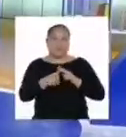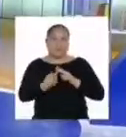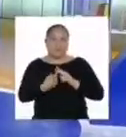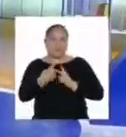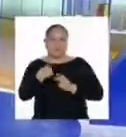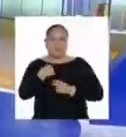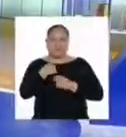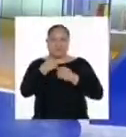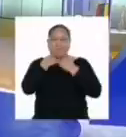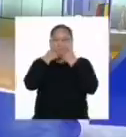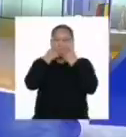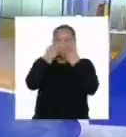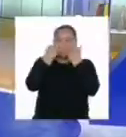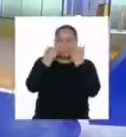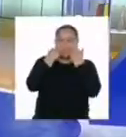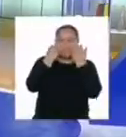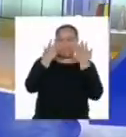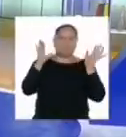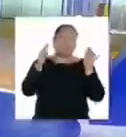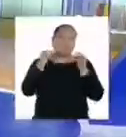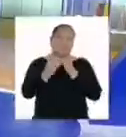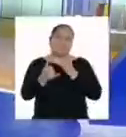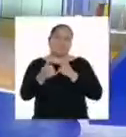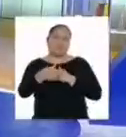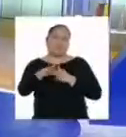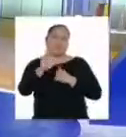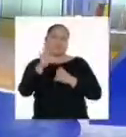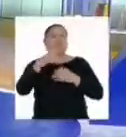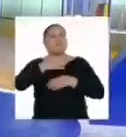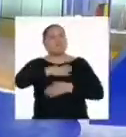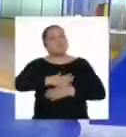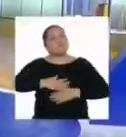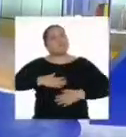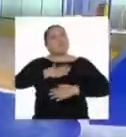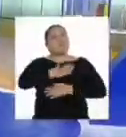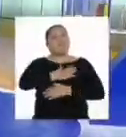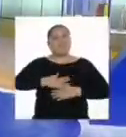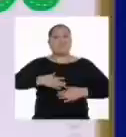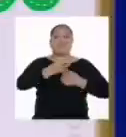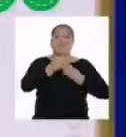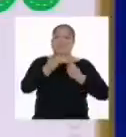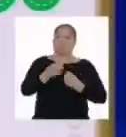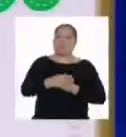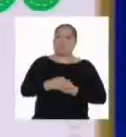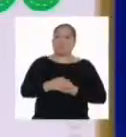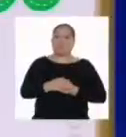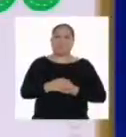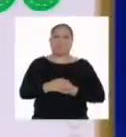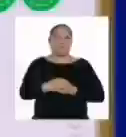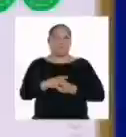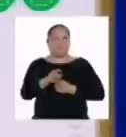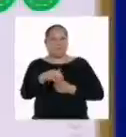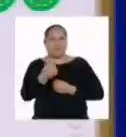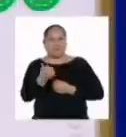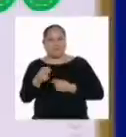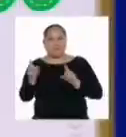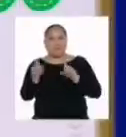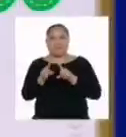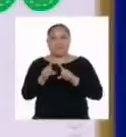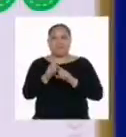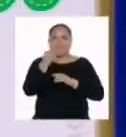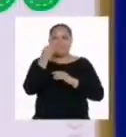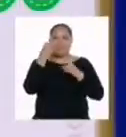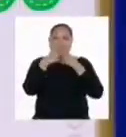me dio un poco de vergüenza, pero al final terminé disfrutándolo mucho. Por otro lado, también tuve